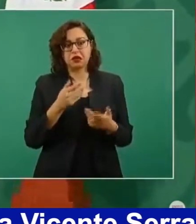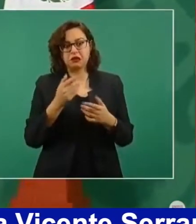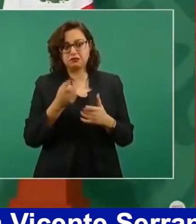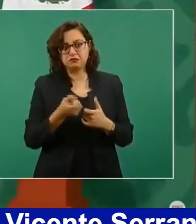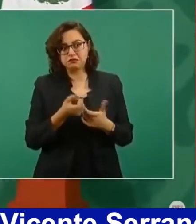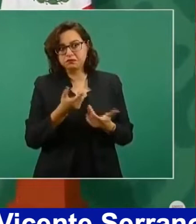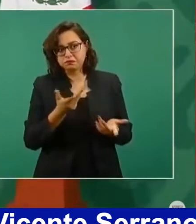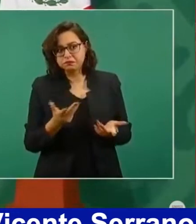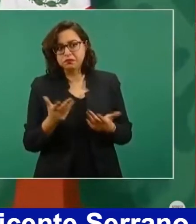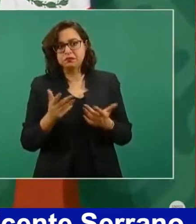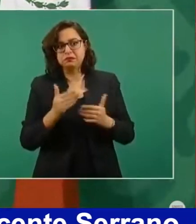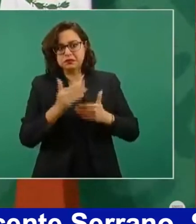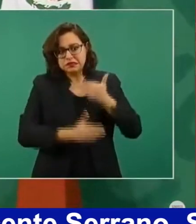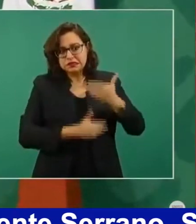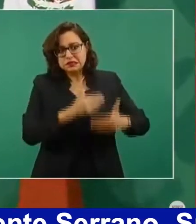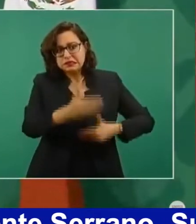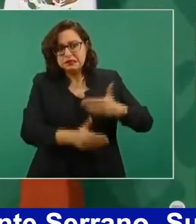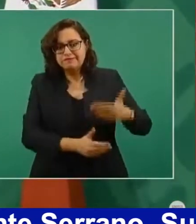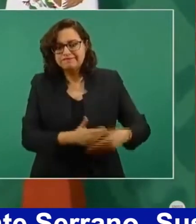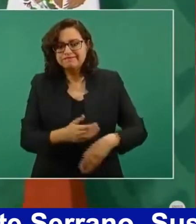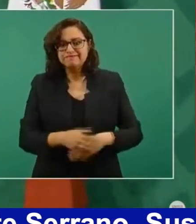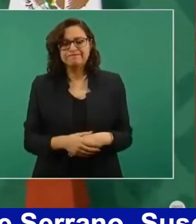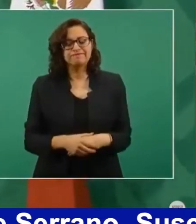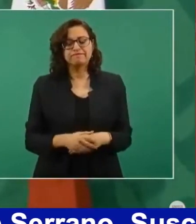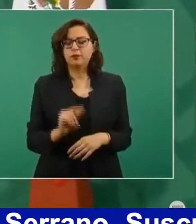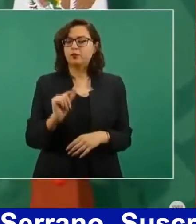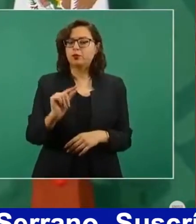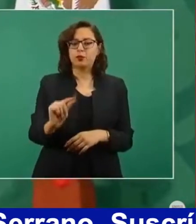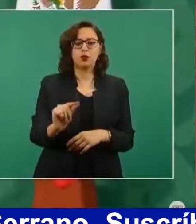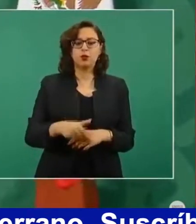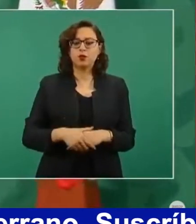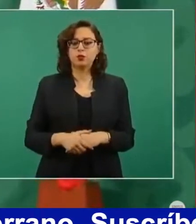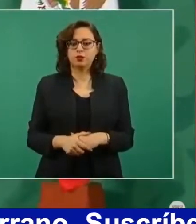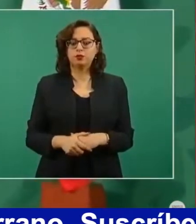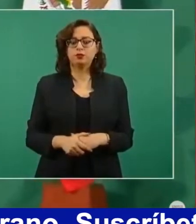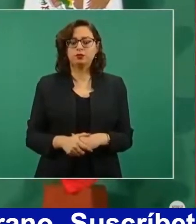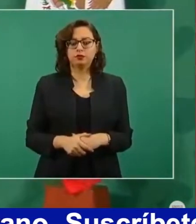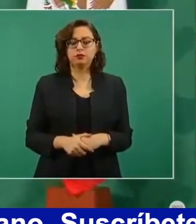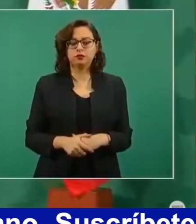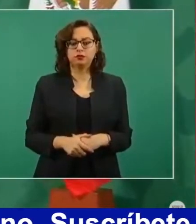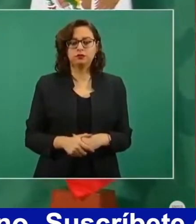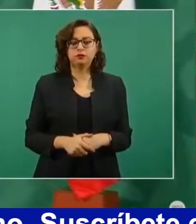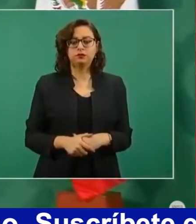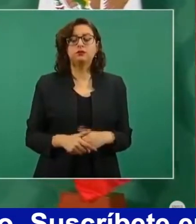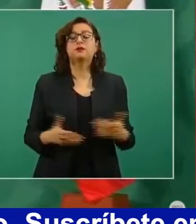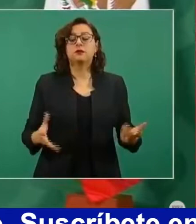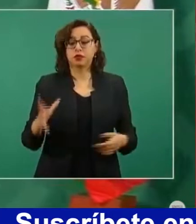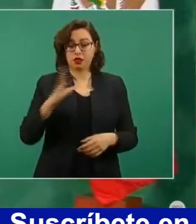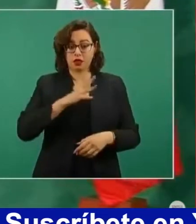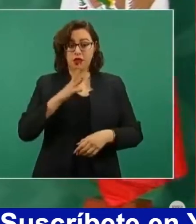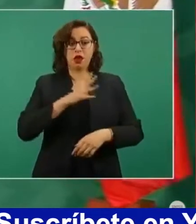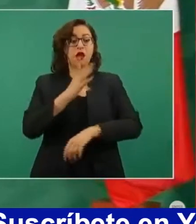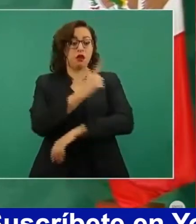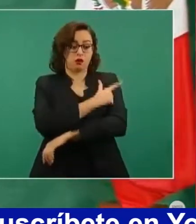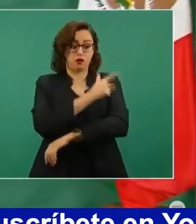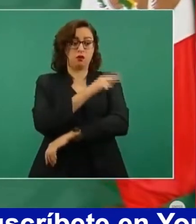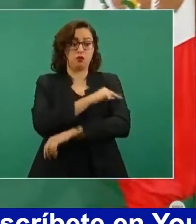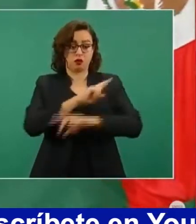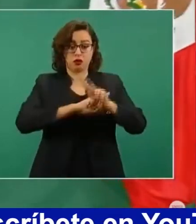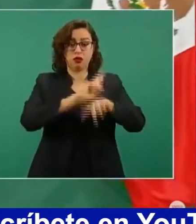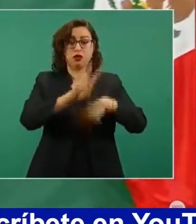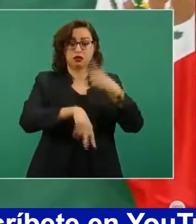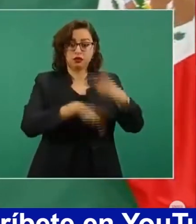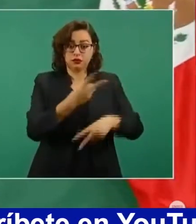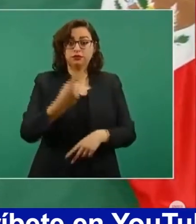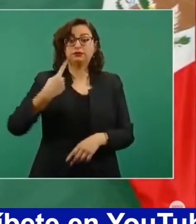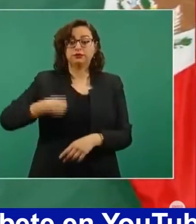aun cuando tenemos presencia de Guardia Nacional y